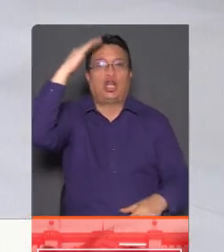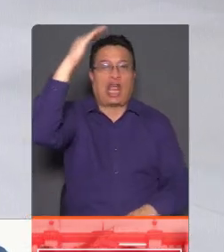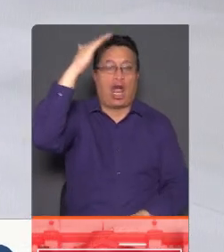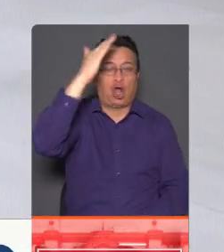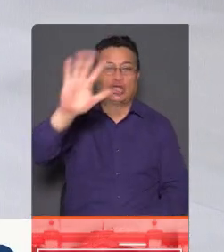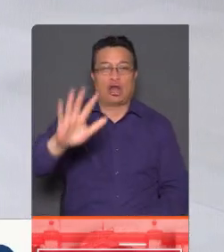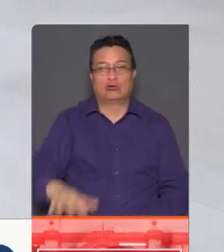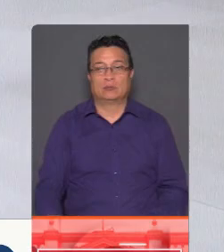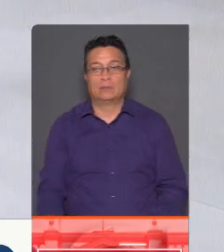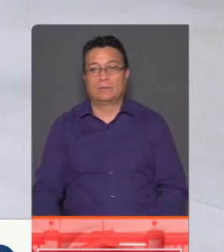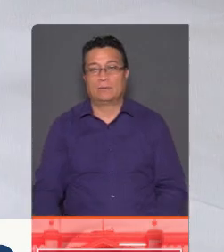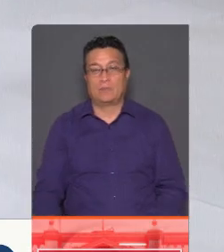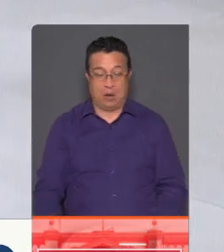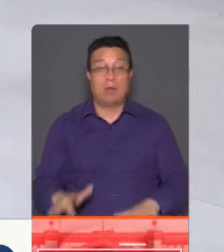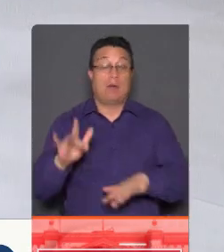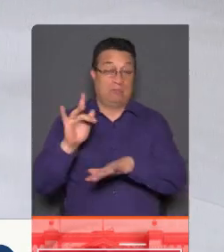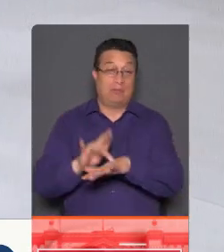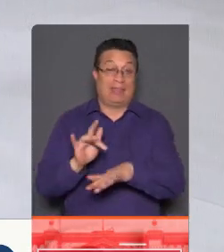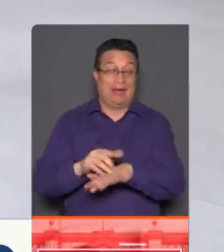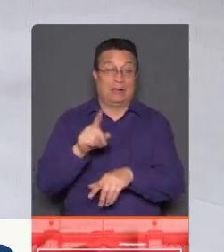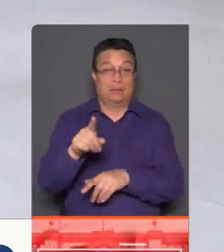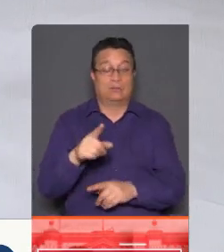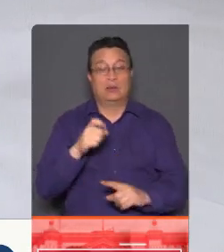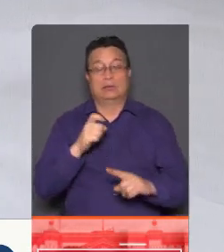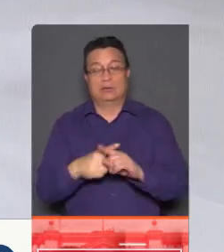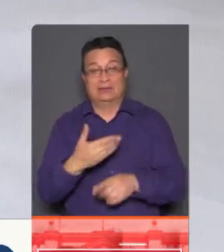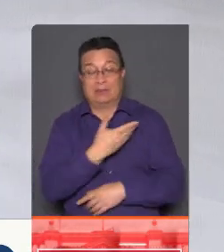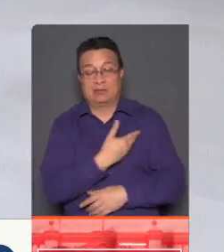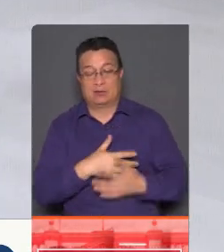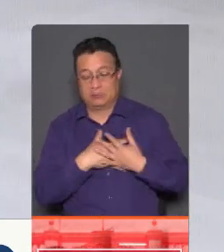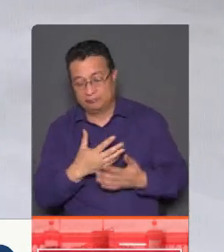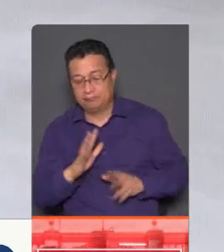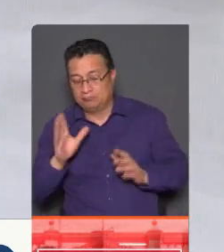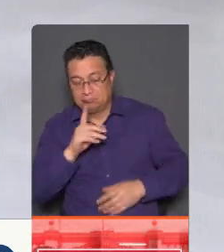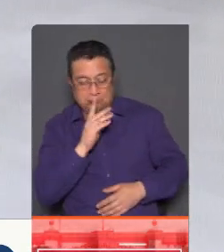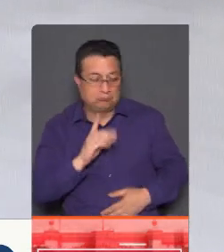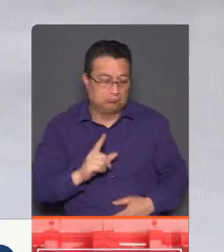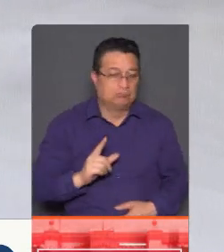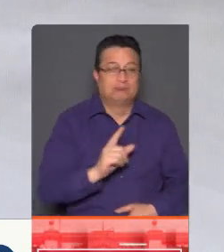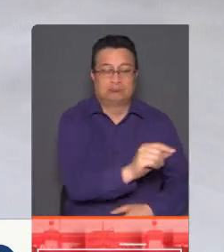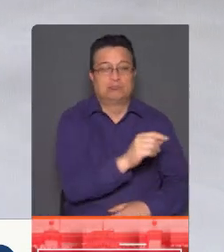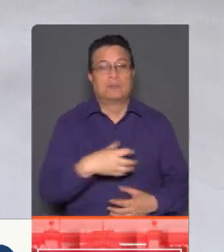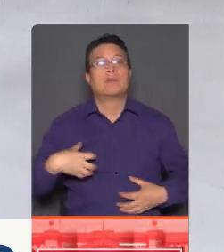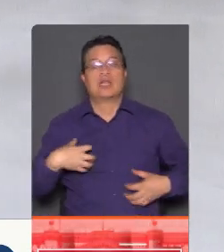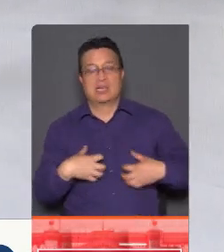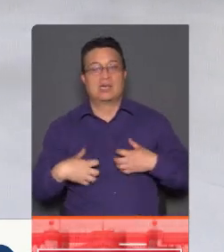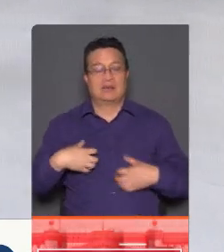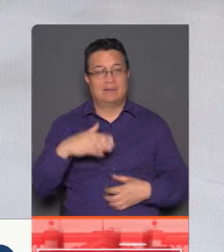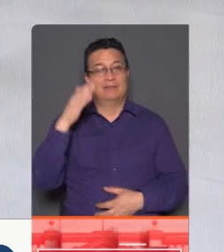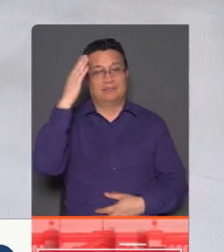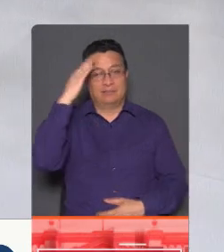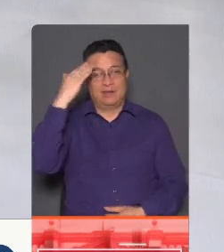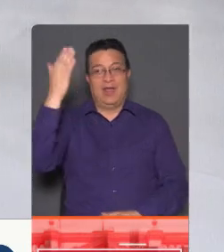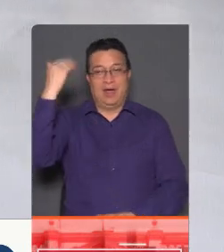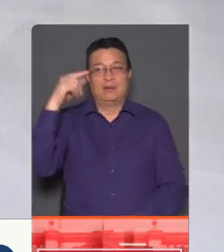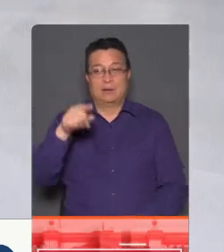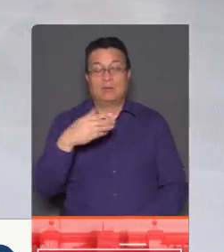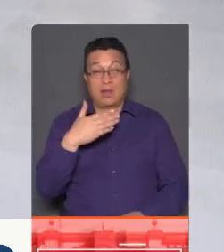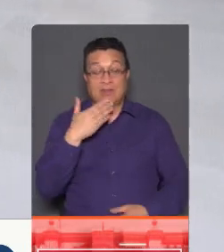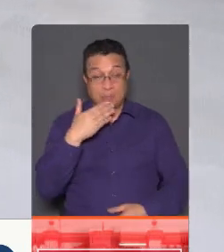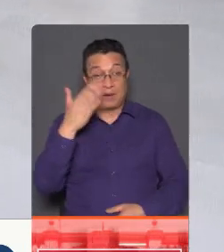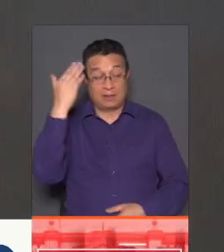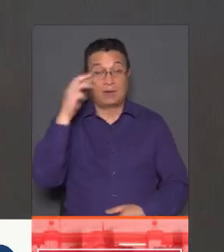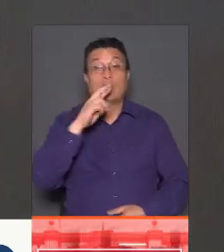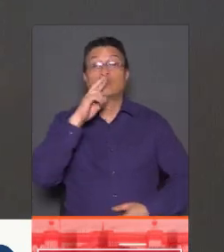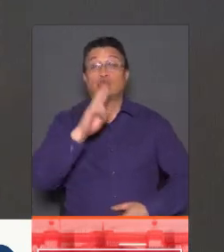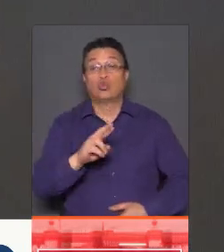Claro, fue un momento mucho más complejo ese. De hecho, la expresidenta tuvo que seguir avanzando en esa visita incómoda que muchos recuerdan. Yo recuerdo que en una tragedia también en el sur,